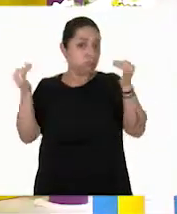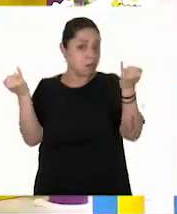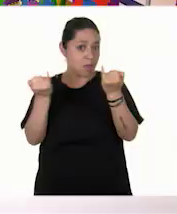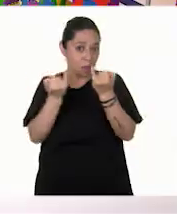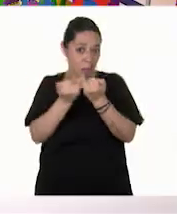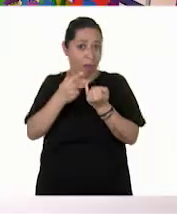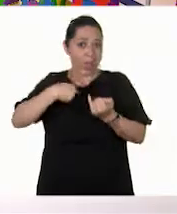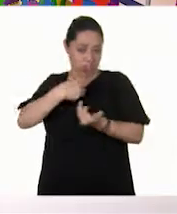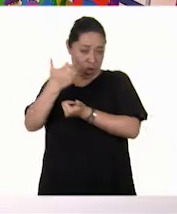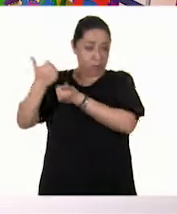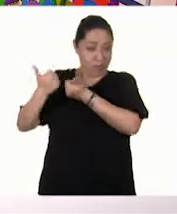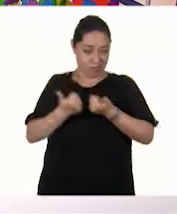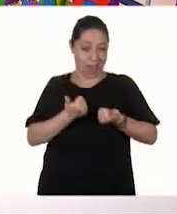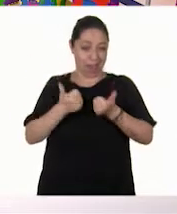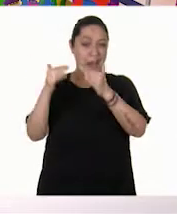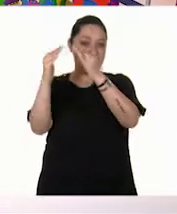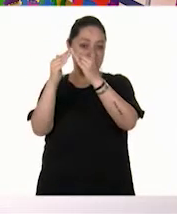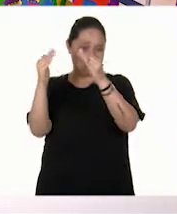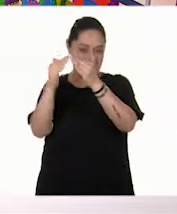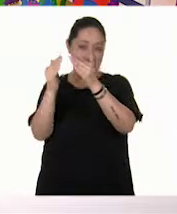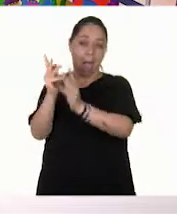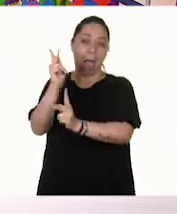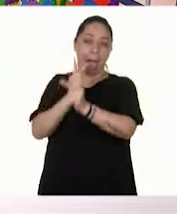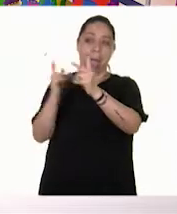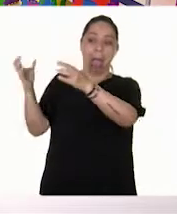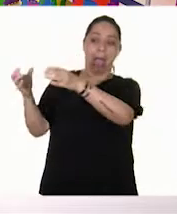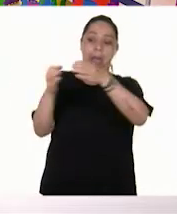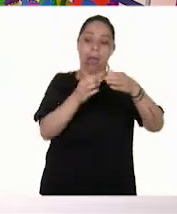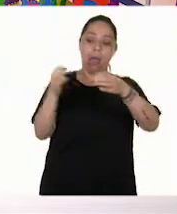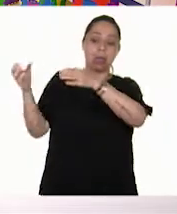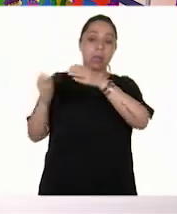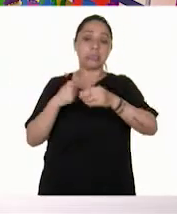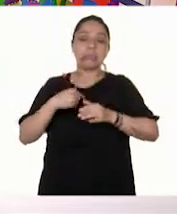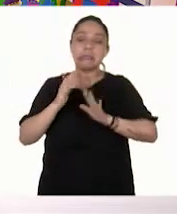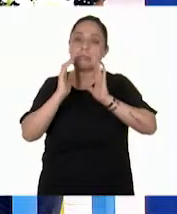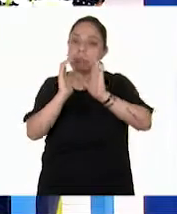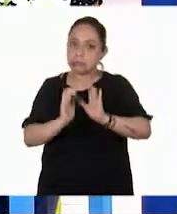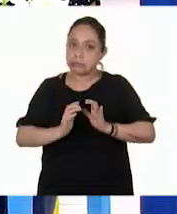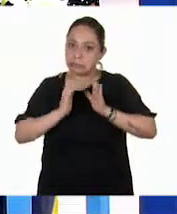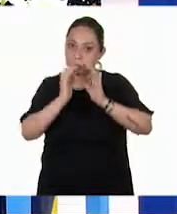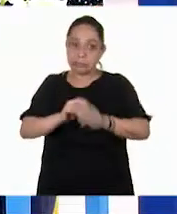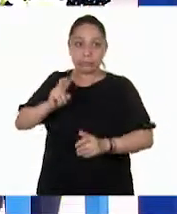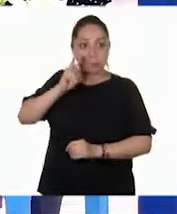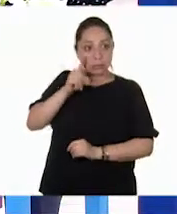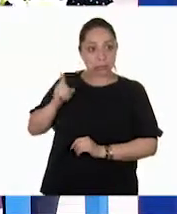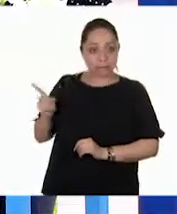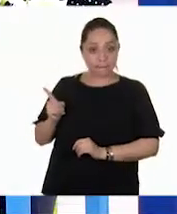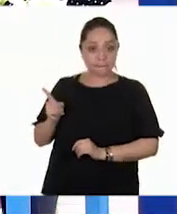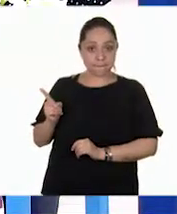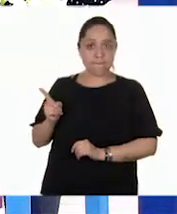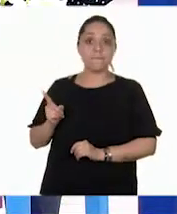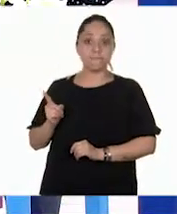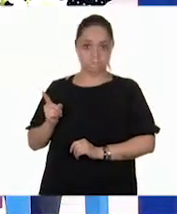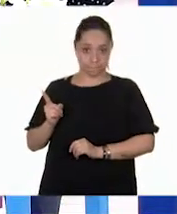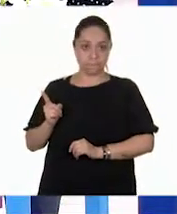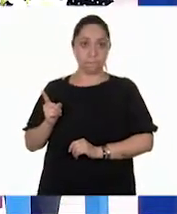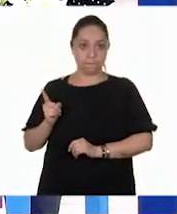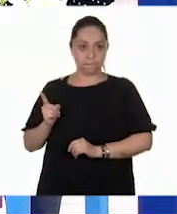plantitas de mi casa. Sí. Las tomé prestadas, pero las traje con mucho cuidado. Observen las plantas que aquí tenemos.